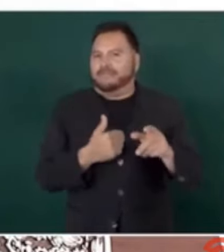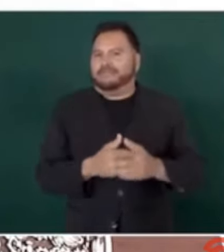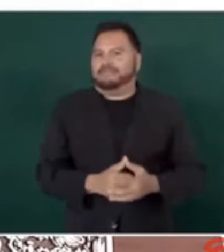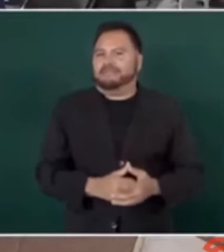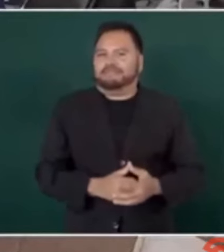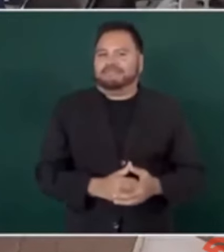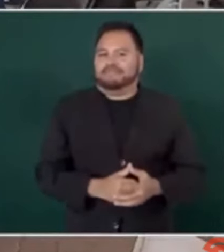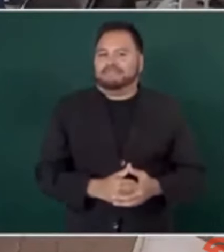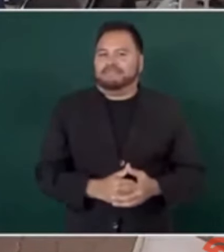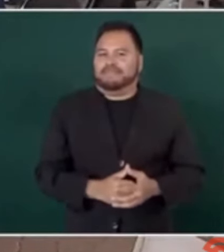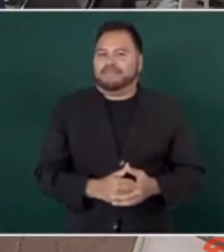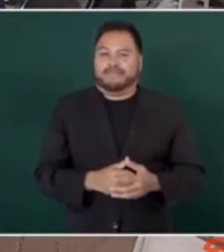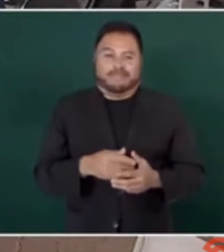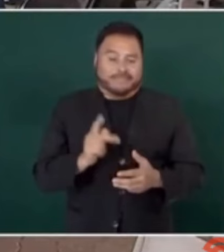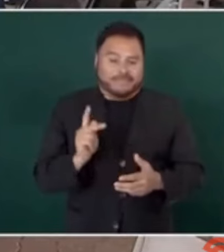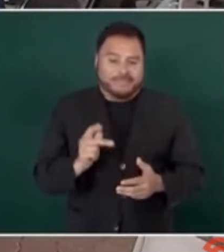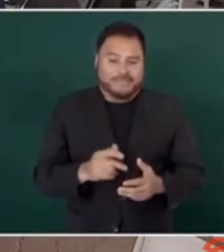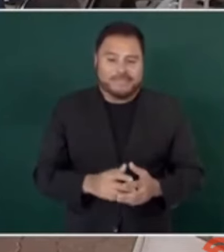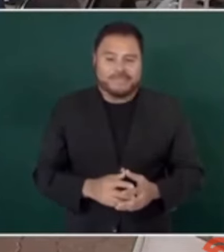este,